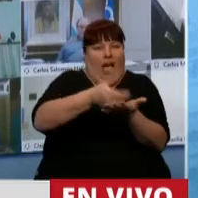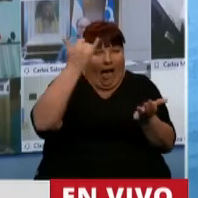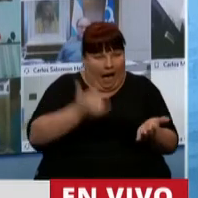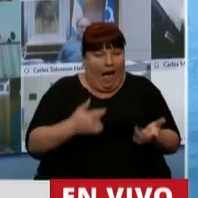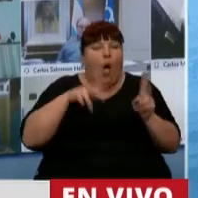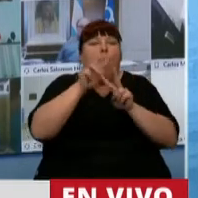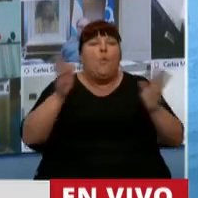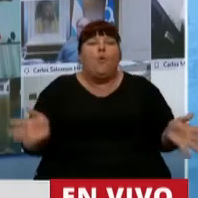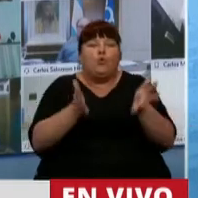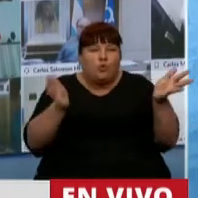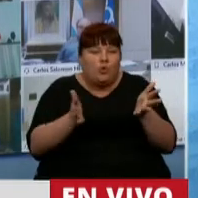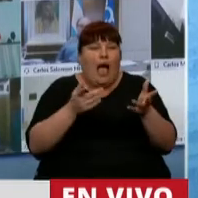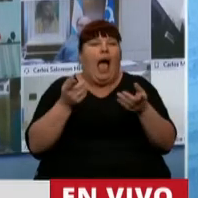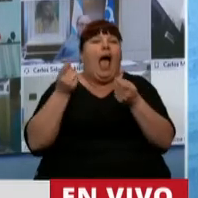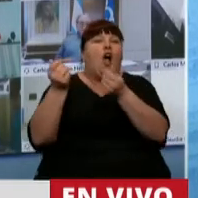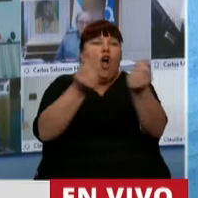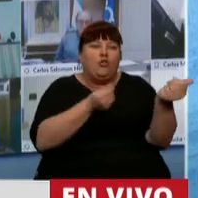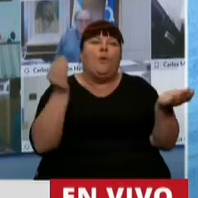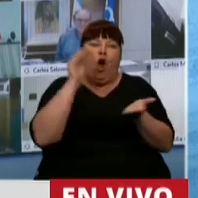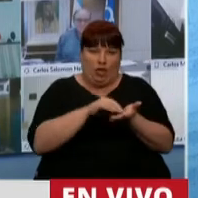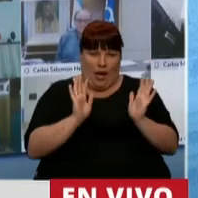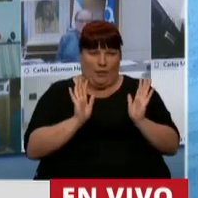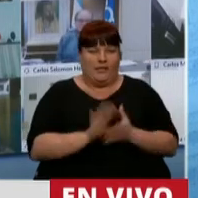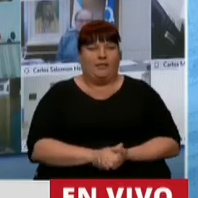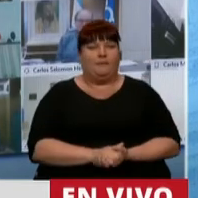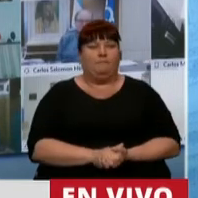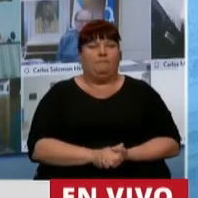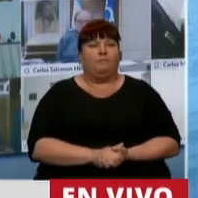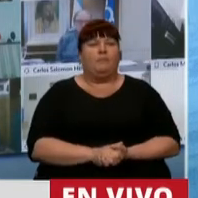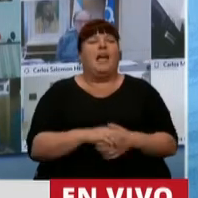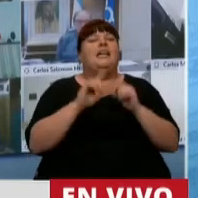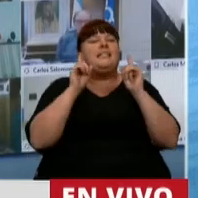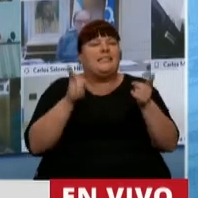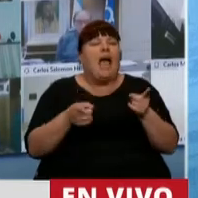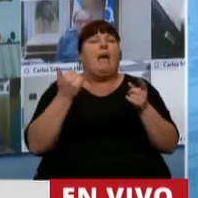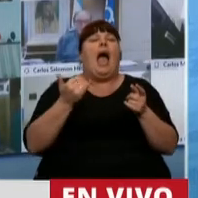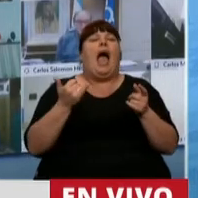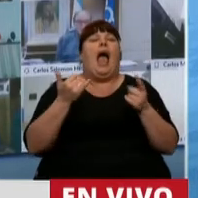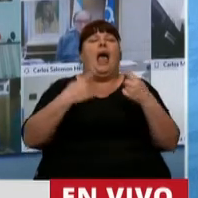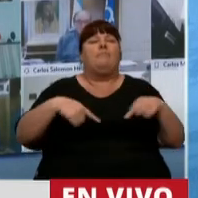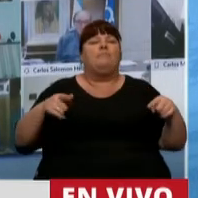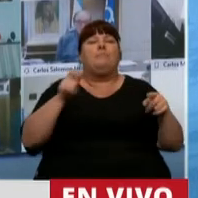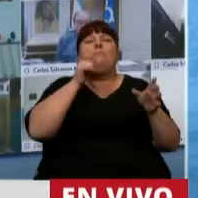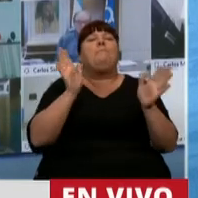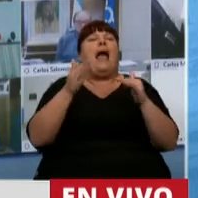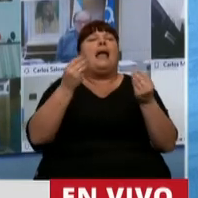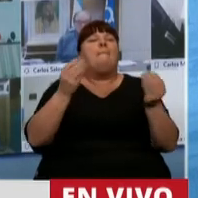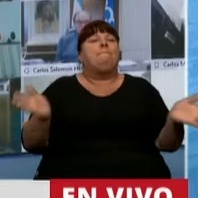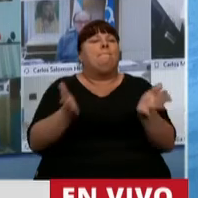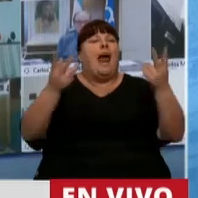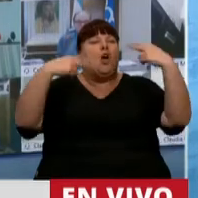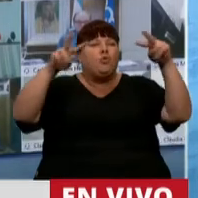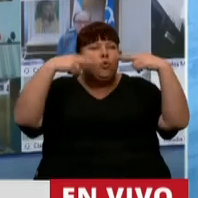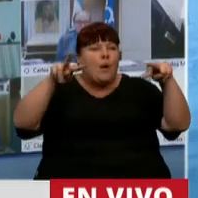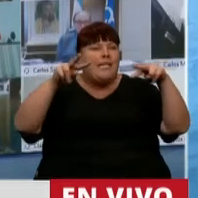Estamos incentivando el consumo una vez más. También se ofrece un paquete para incentivar el